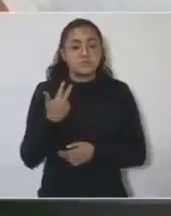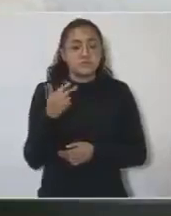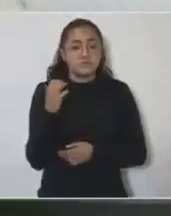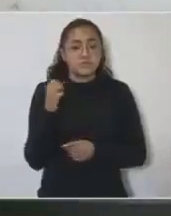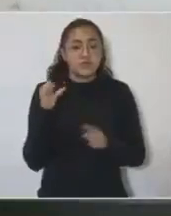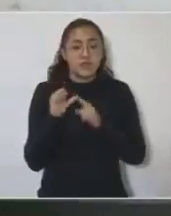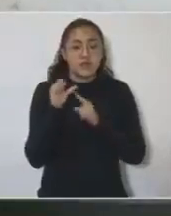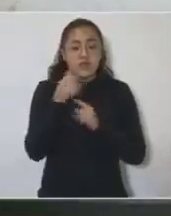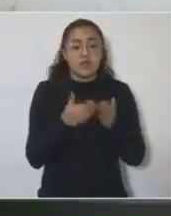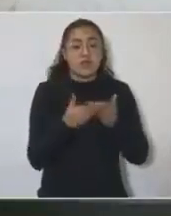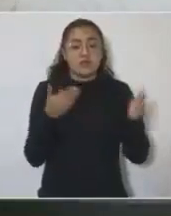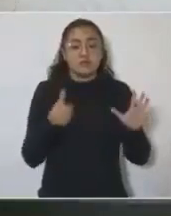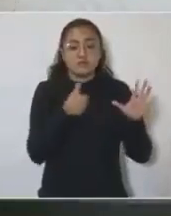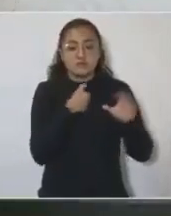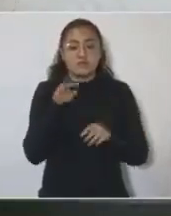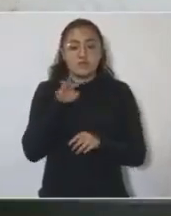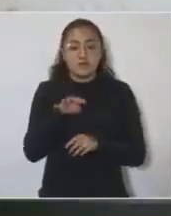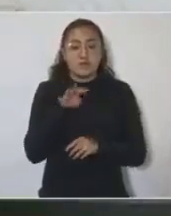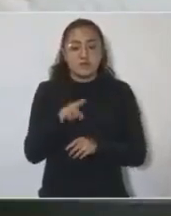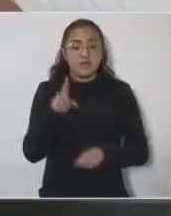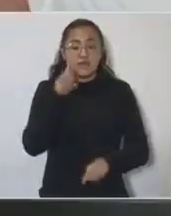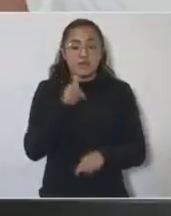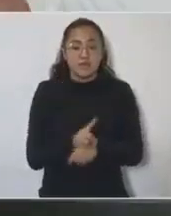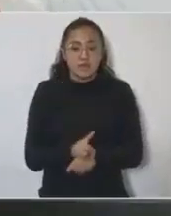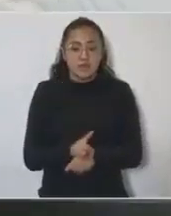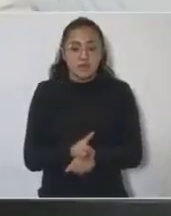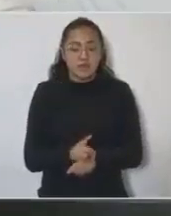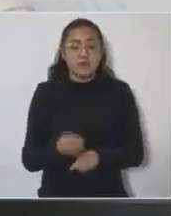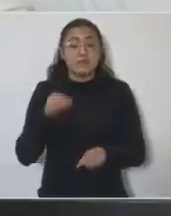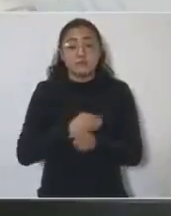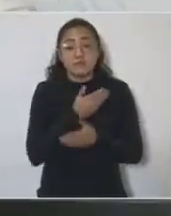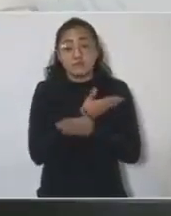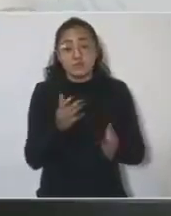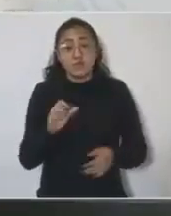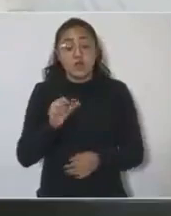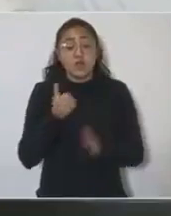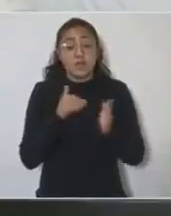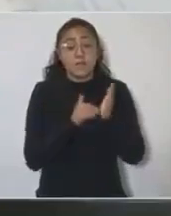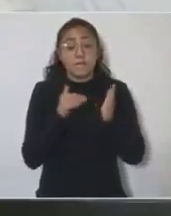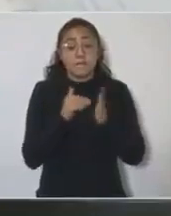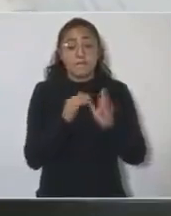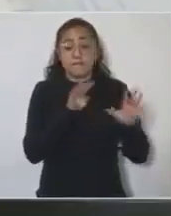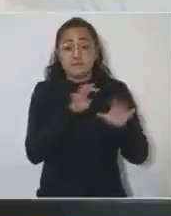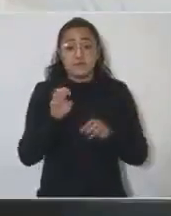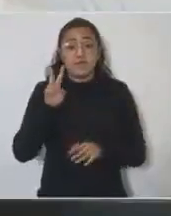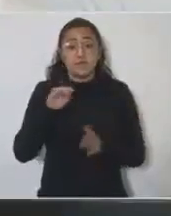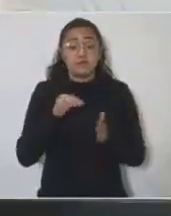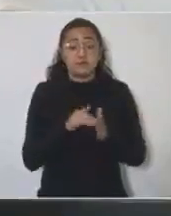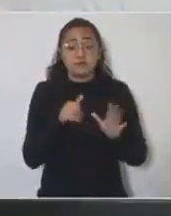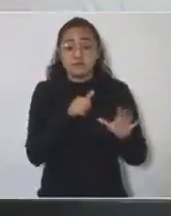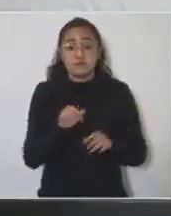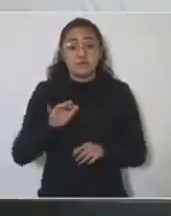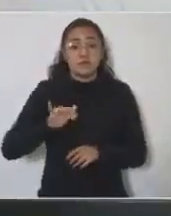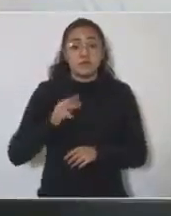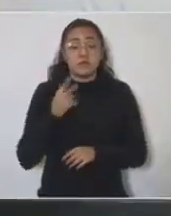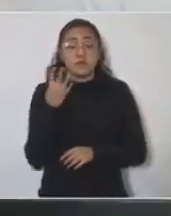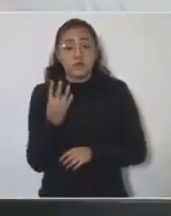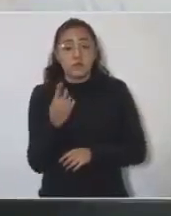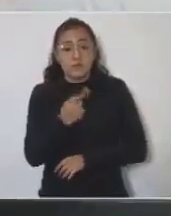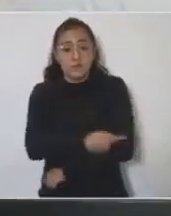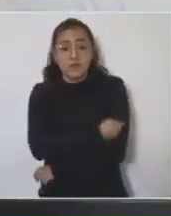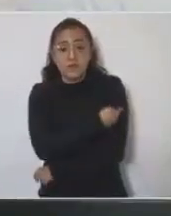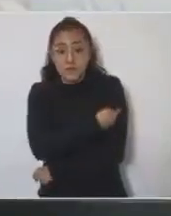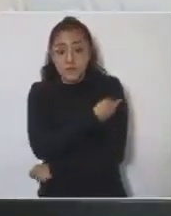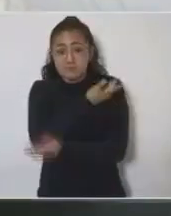A la fecha llevamos 619 días, hemos aplicado 11.902.654